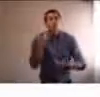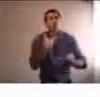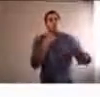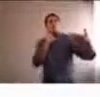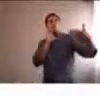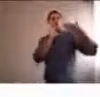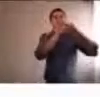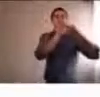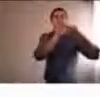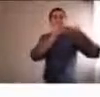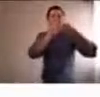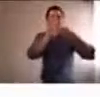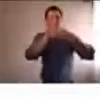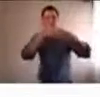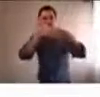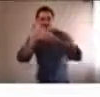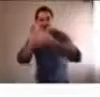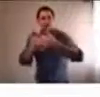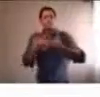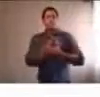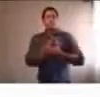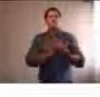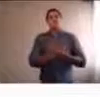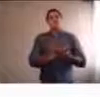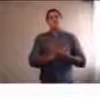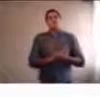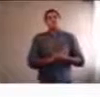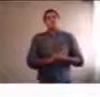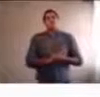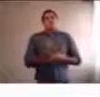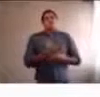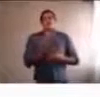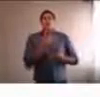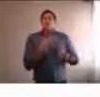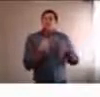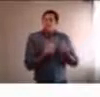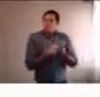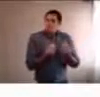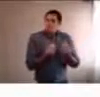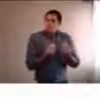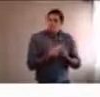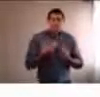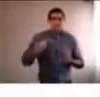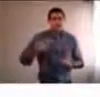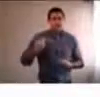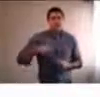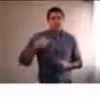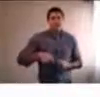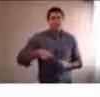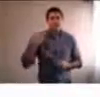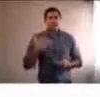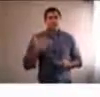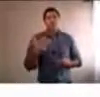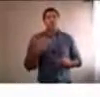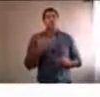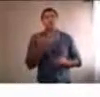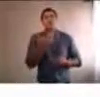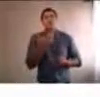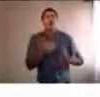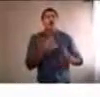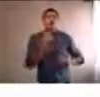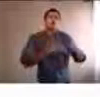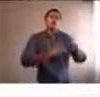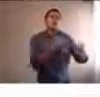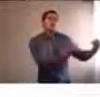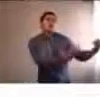forma indirecta, pero que son tanto más valiosos que aquellos contenidos académicos a los que no puede acceder